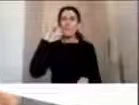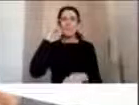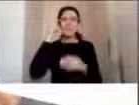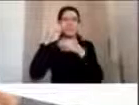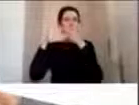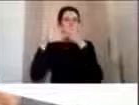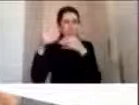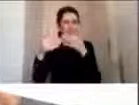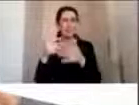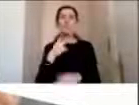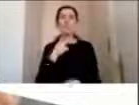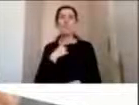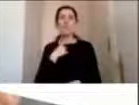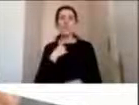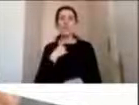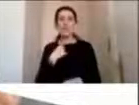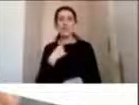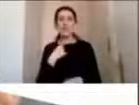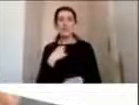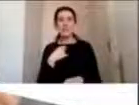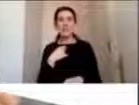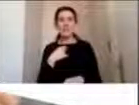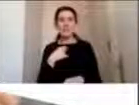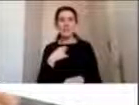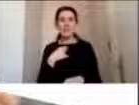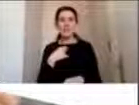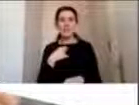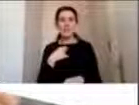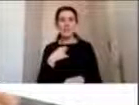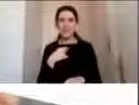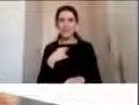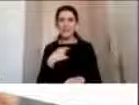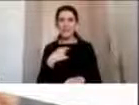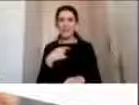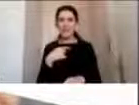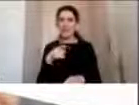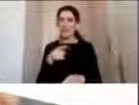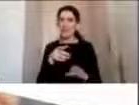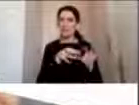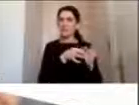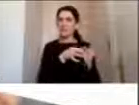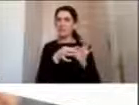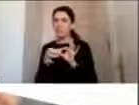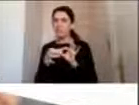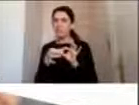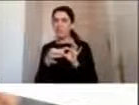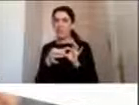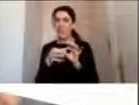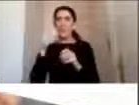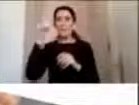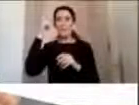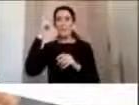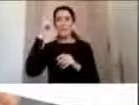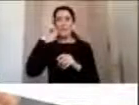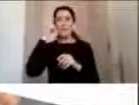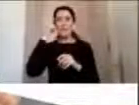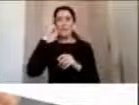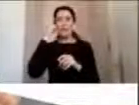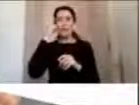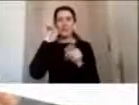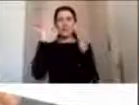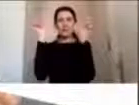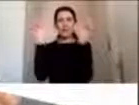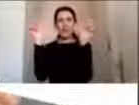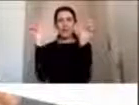interesante, muy llamativo, que se llama disonancia cognitiva. Y que tiene que ver cuando chocan dos componentes cognitivos o dos pensamientos, dos ideas o dos